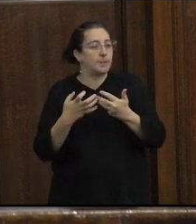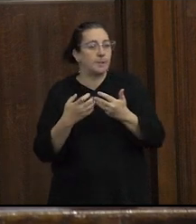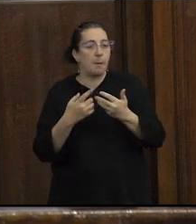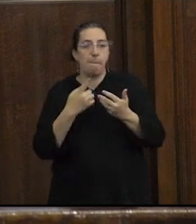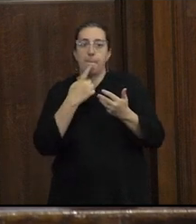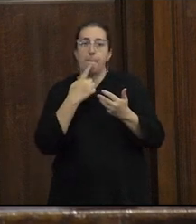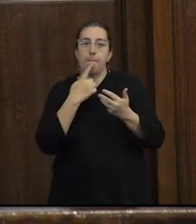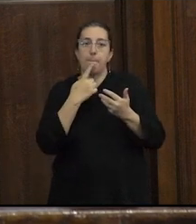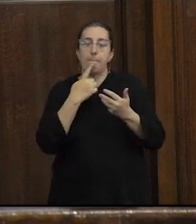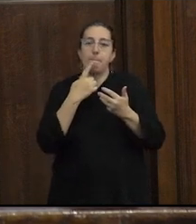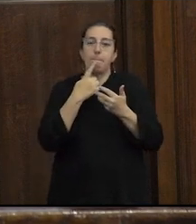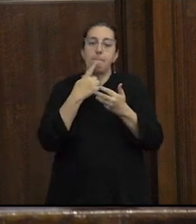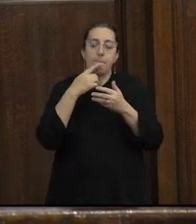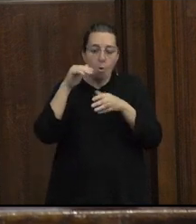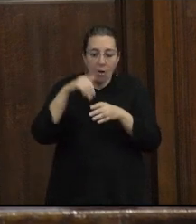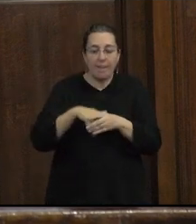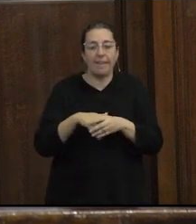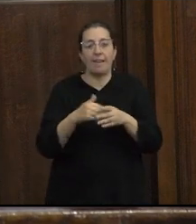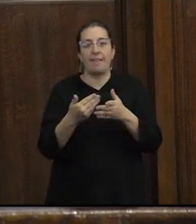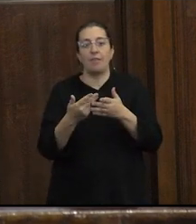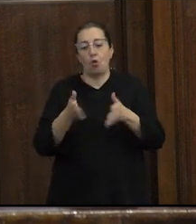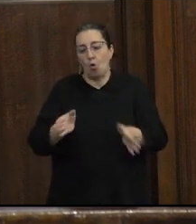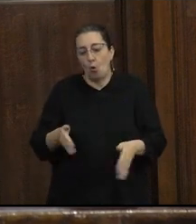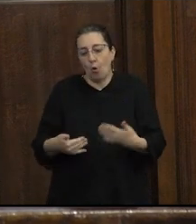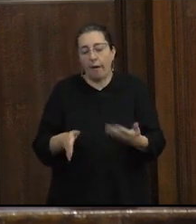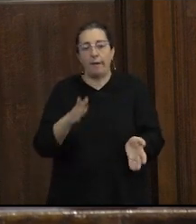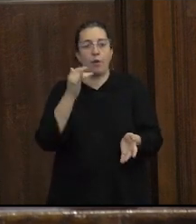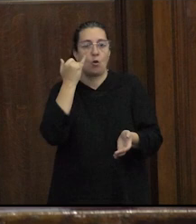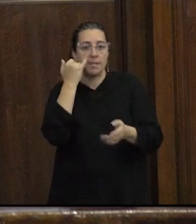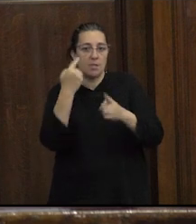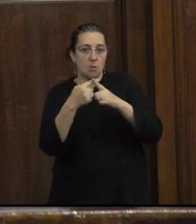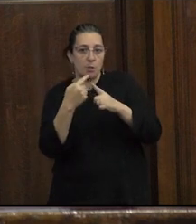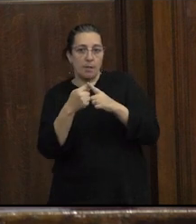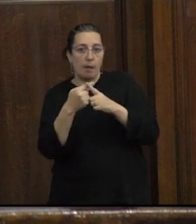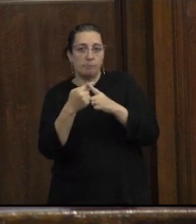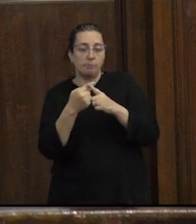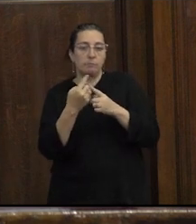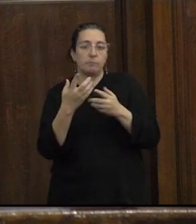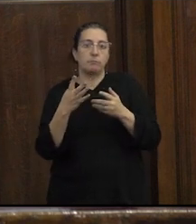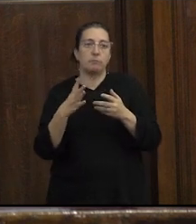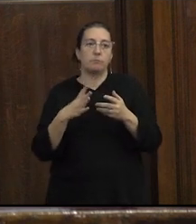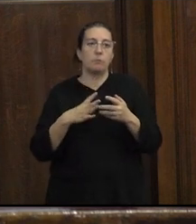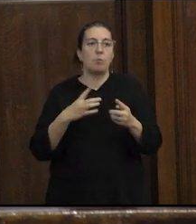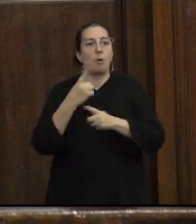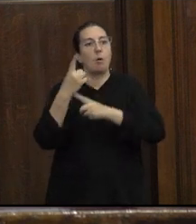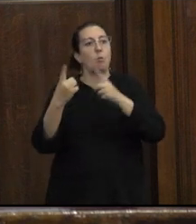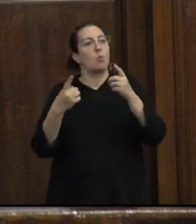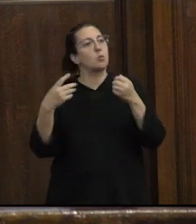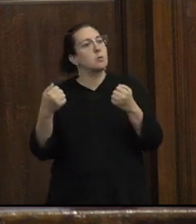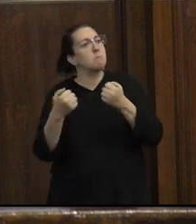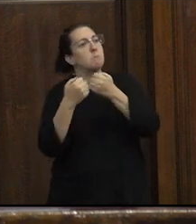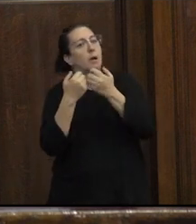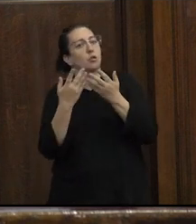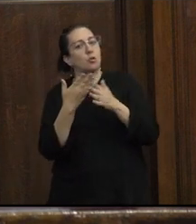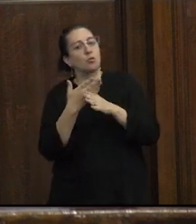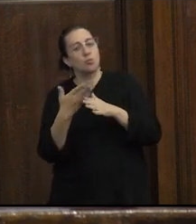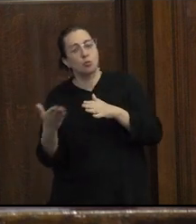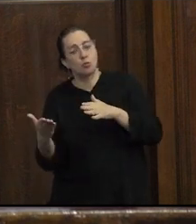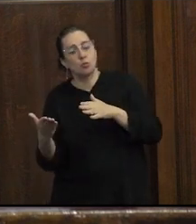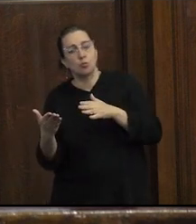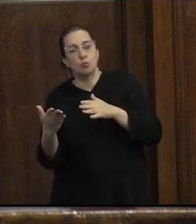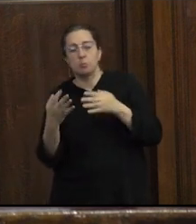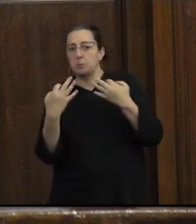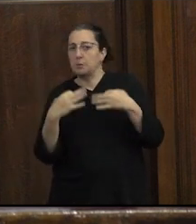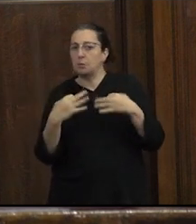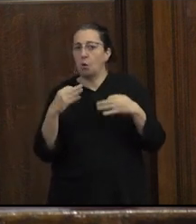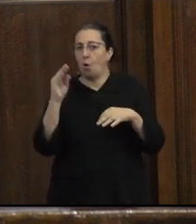politización del género y la sexualidad han tenido algunos impactos particulares en los